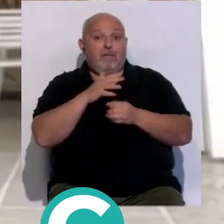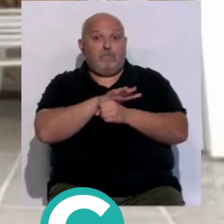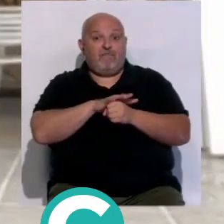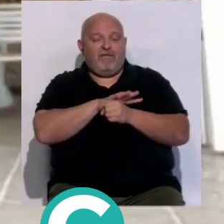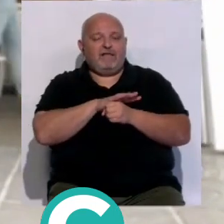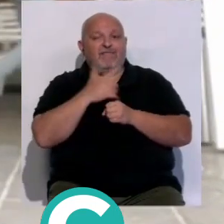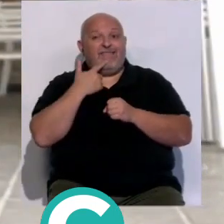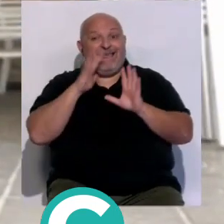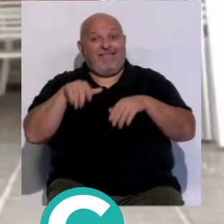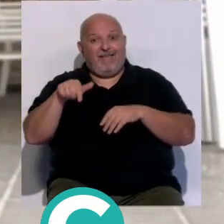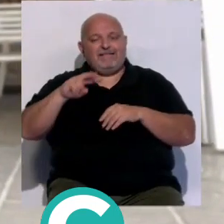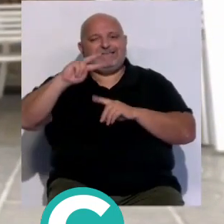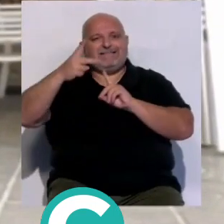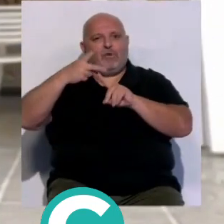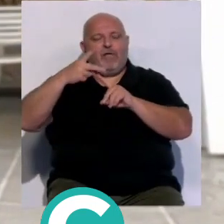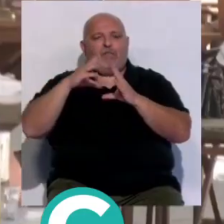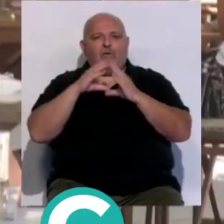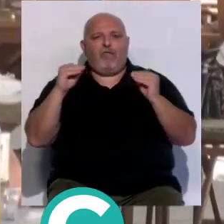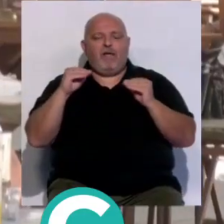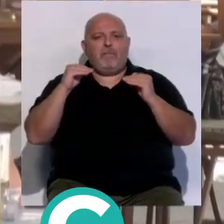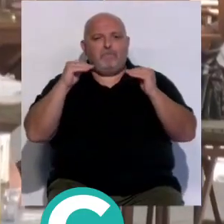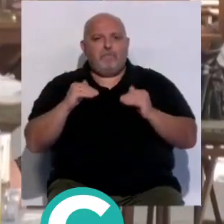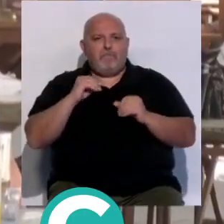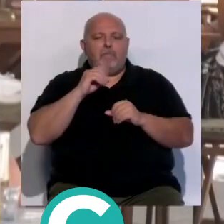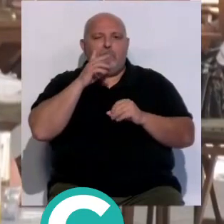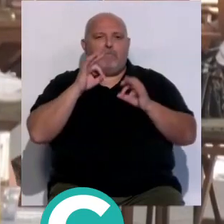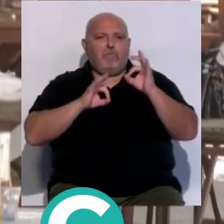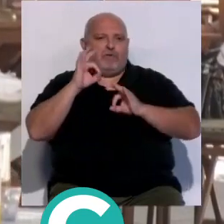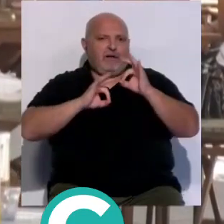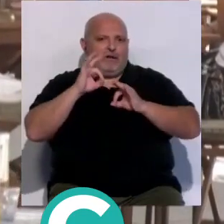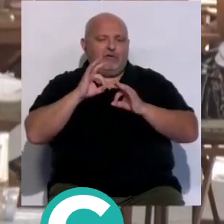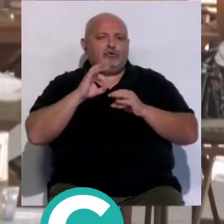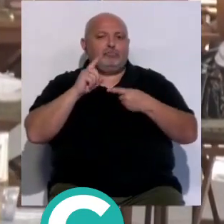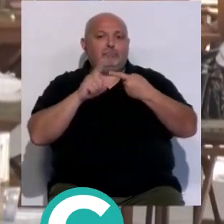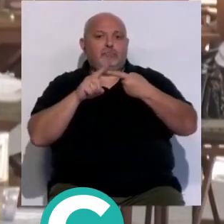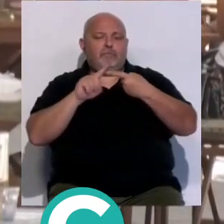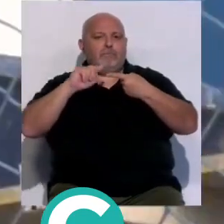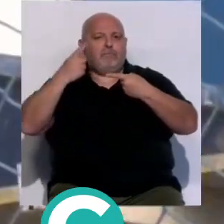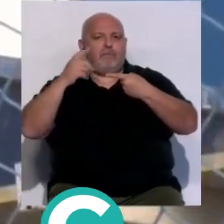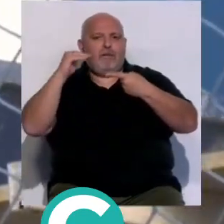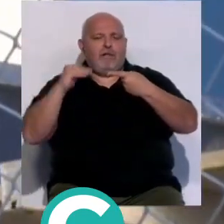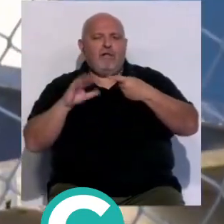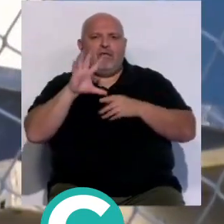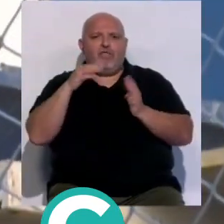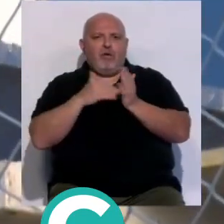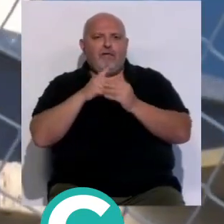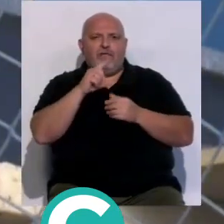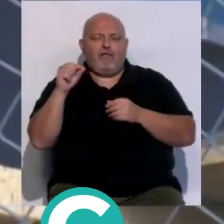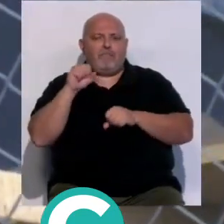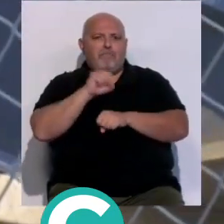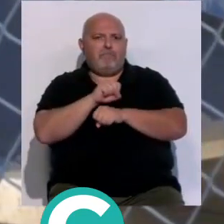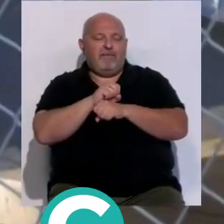sitúan a Cádiz como la segunda andaluza en cuanto a descenso porcentual del paro solo superada por la reducción de casi 5.100